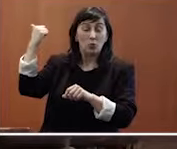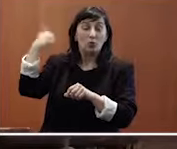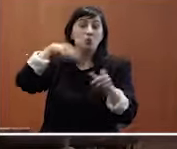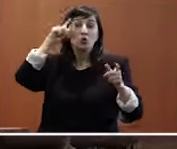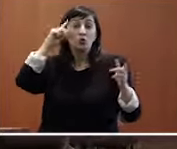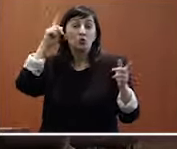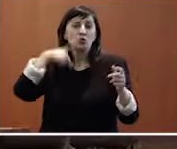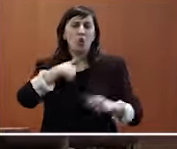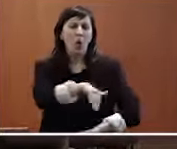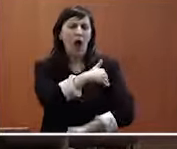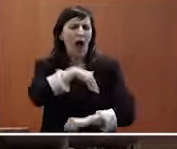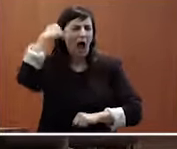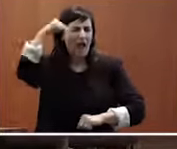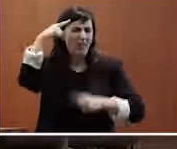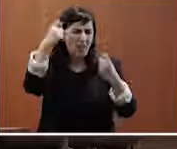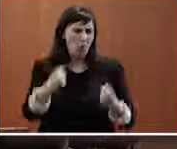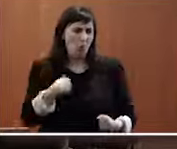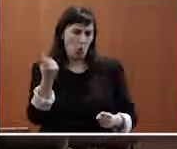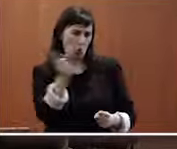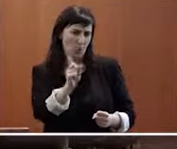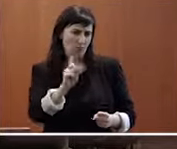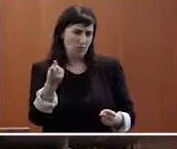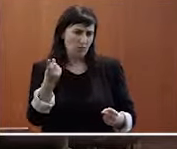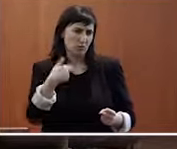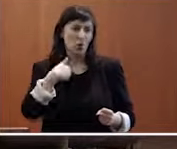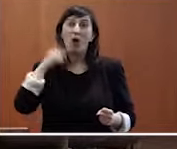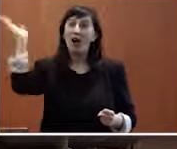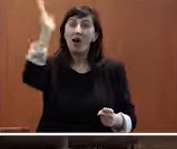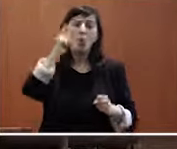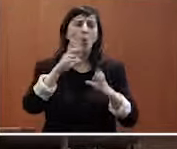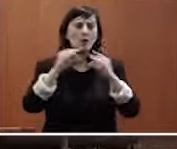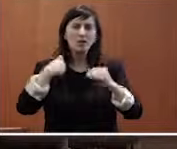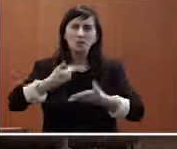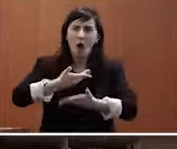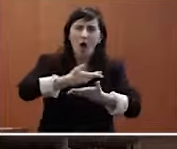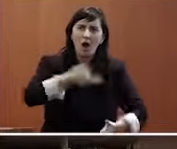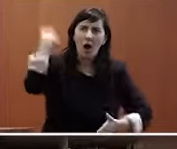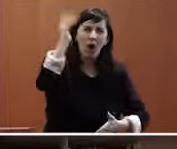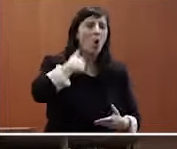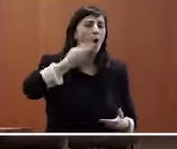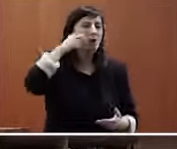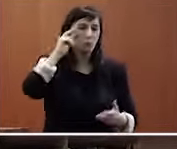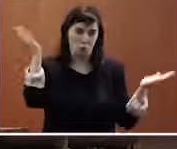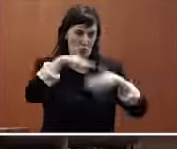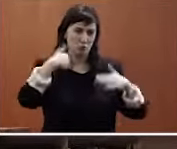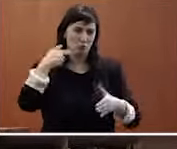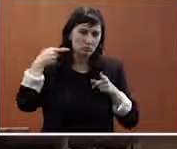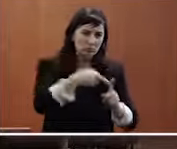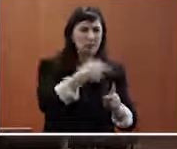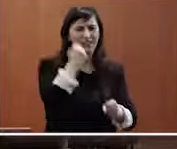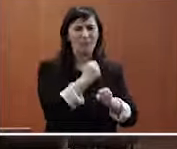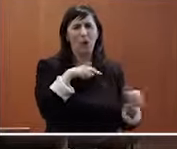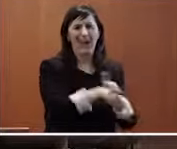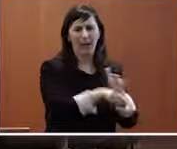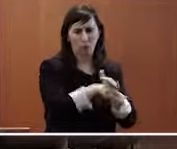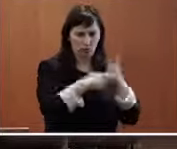yo no soy un académico y por lo tanto no suelo estar a universidad dando charlas de este tipo me dedico más al trabajo más ejecutivo